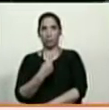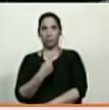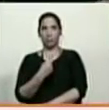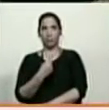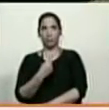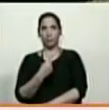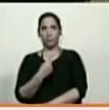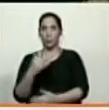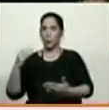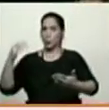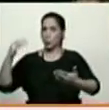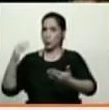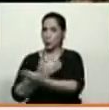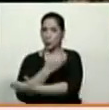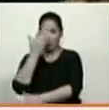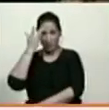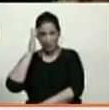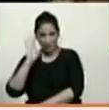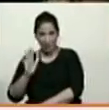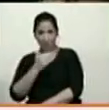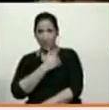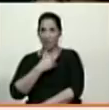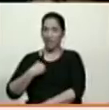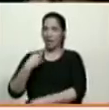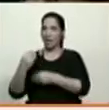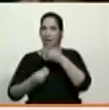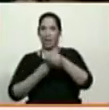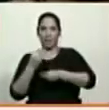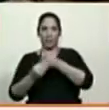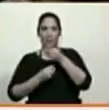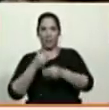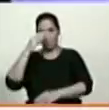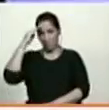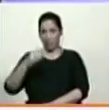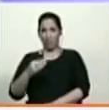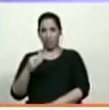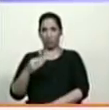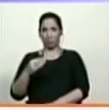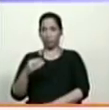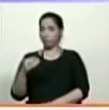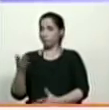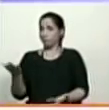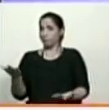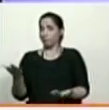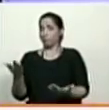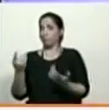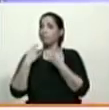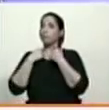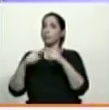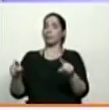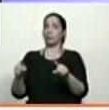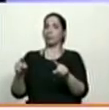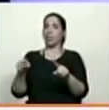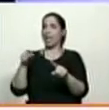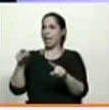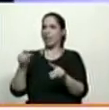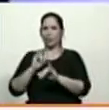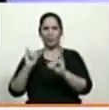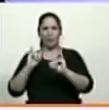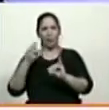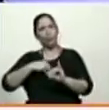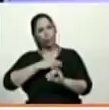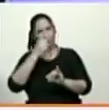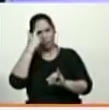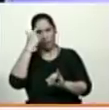el golpe que ellos pretendían, el disturbio militar que ellos pretendían fracasó, fue desarticulado y eso habla